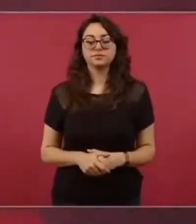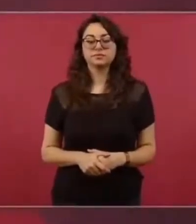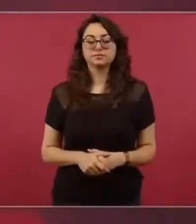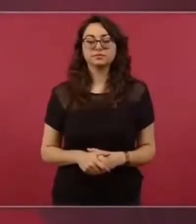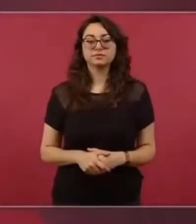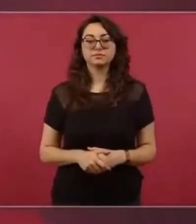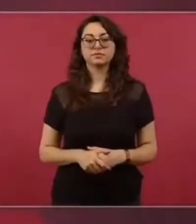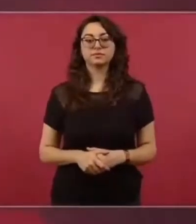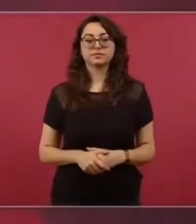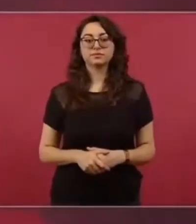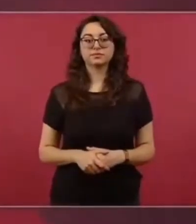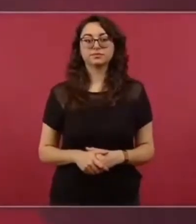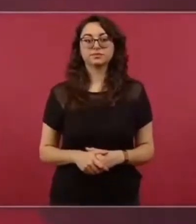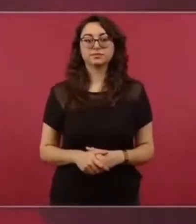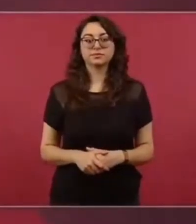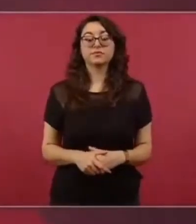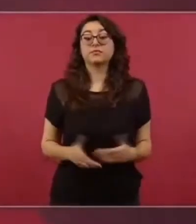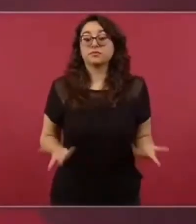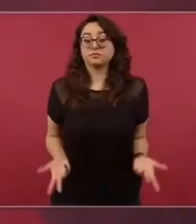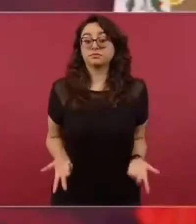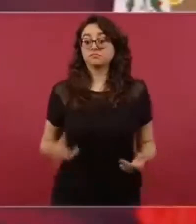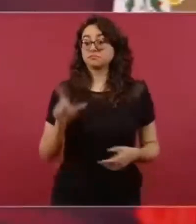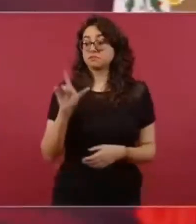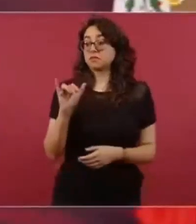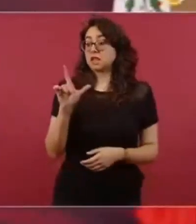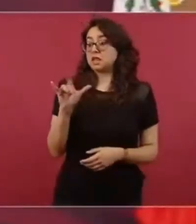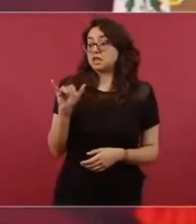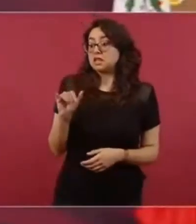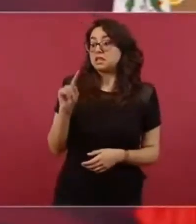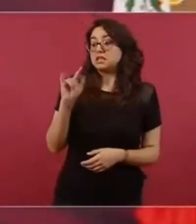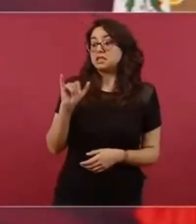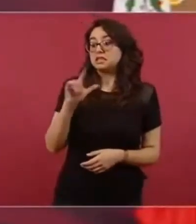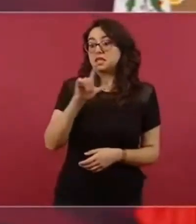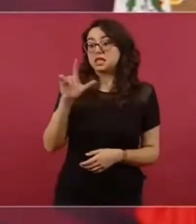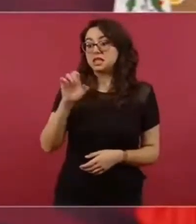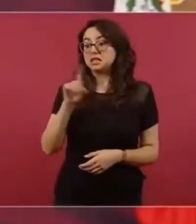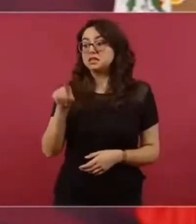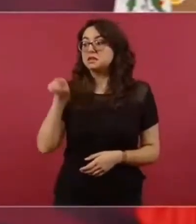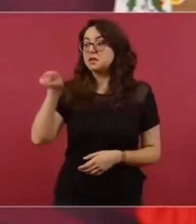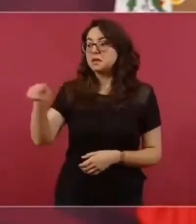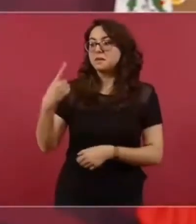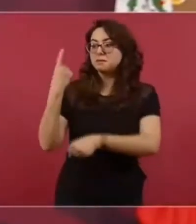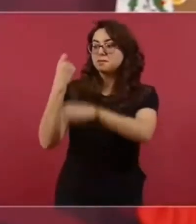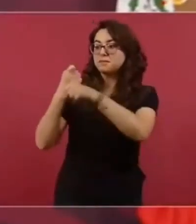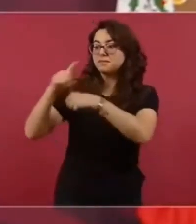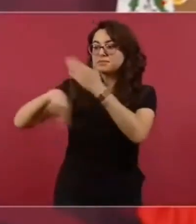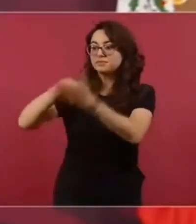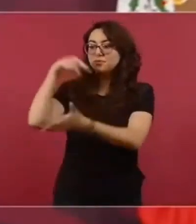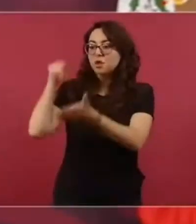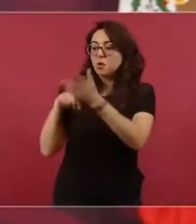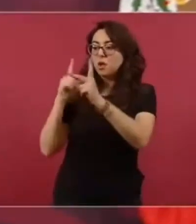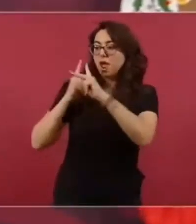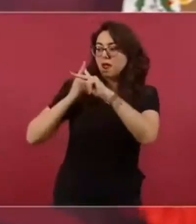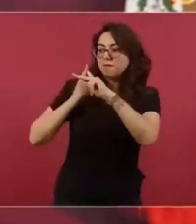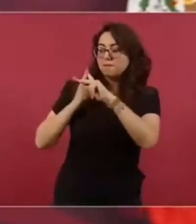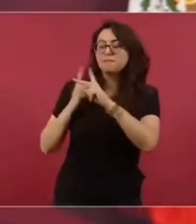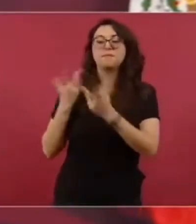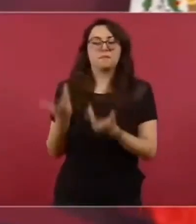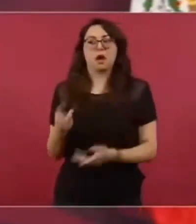está muy bien posicionada en las encuestas. En primer lugar más